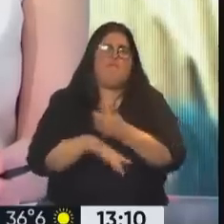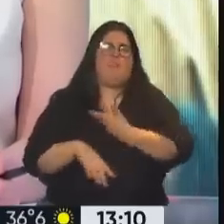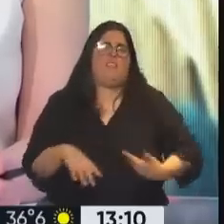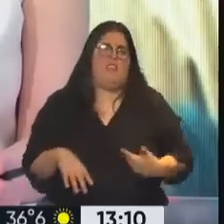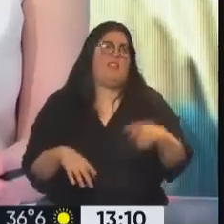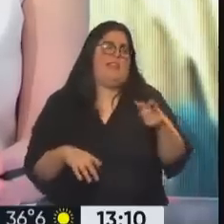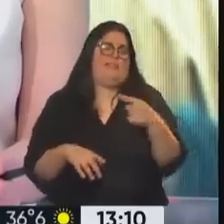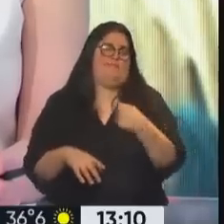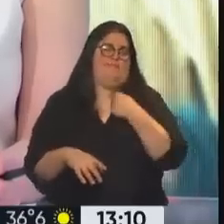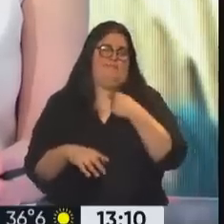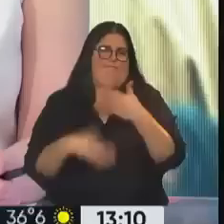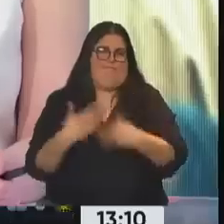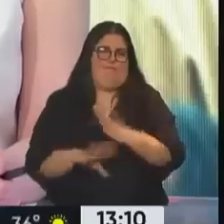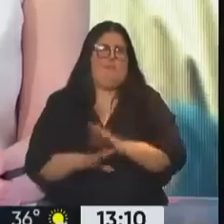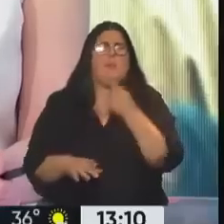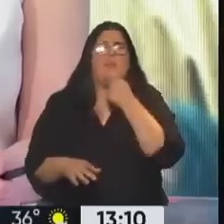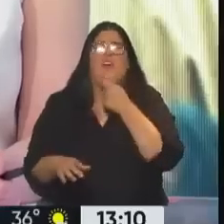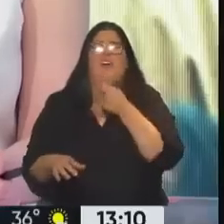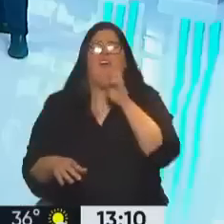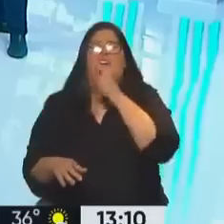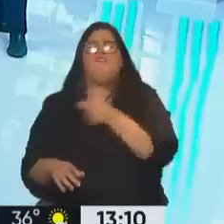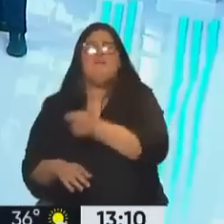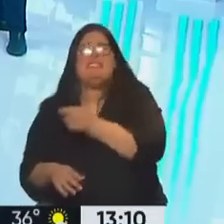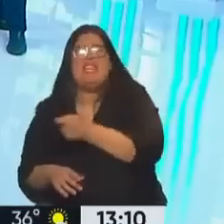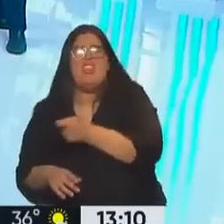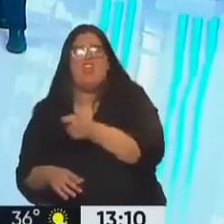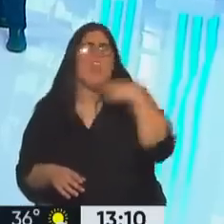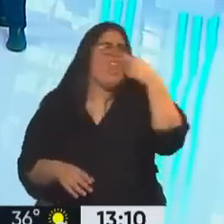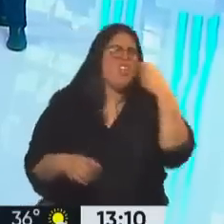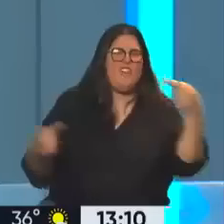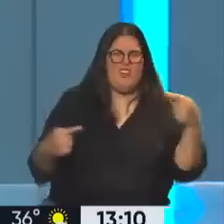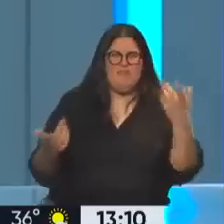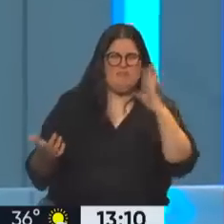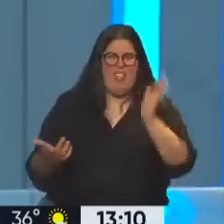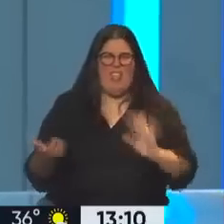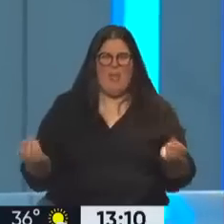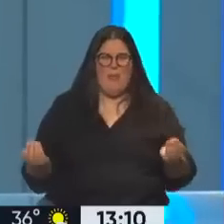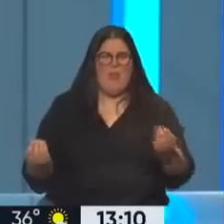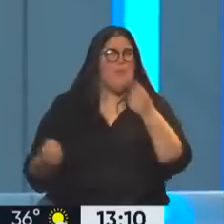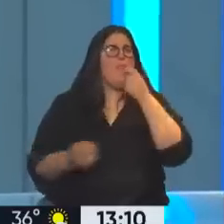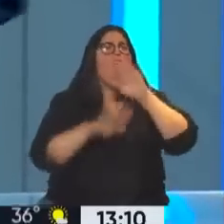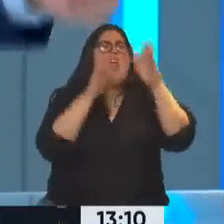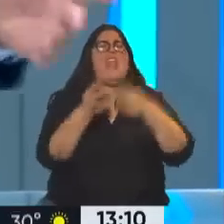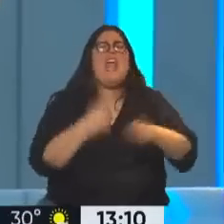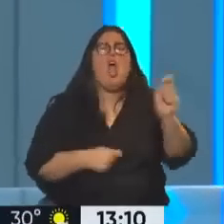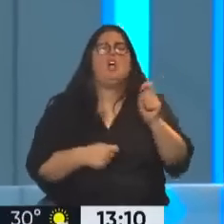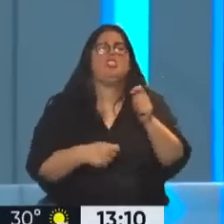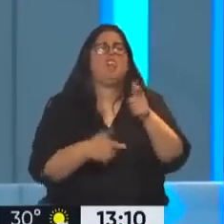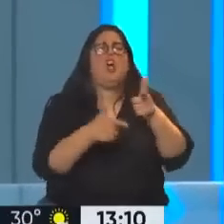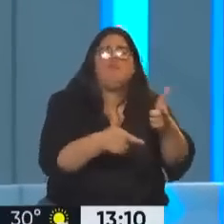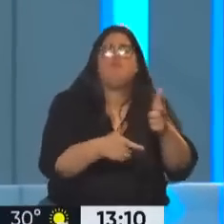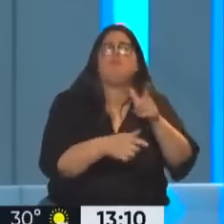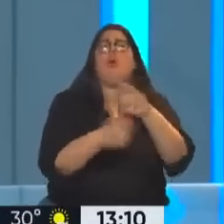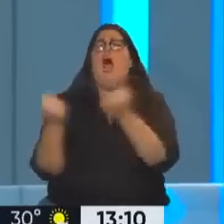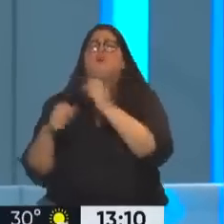femicidios con el narcotráfico? Y se está rompiendo el récord en femicidios. ¿Qué tiene que ver el asalto a una tienda, el robo de carros,